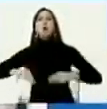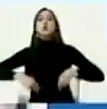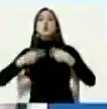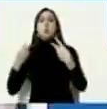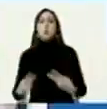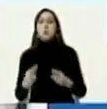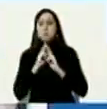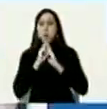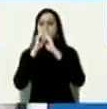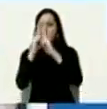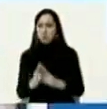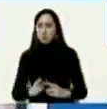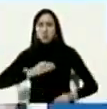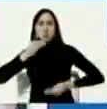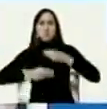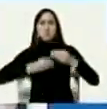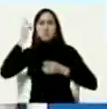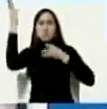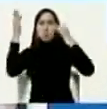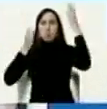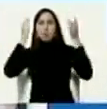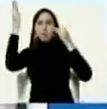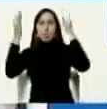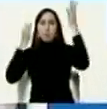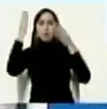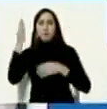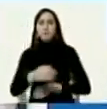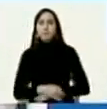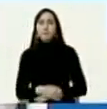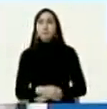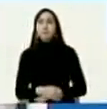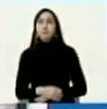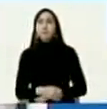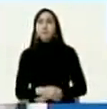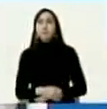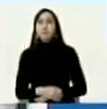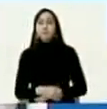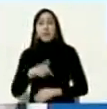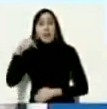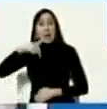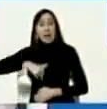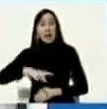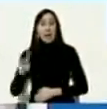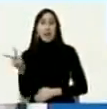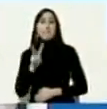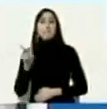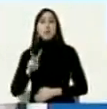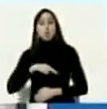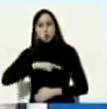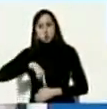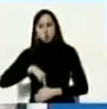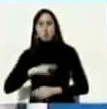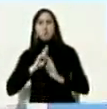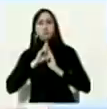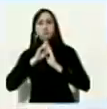creadoras, como desde Venezuela estamos dando.